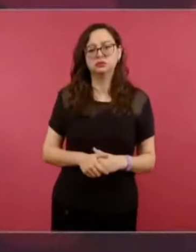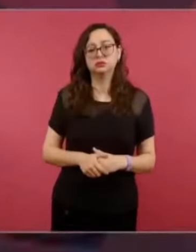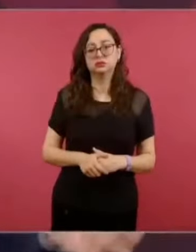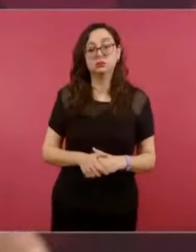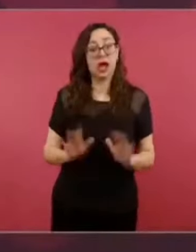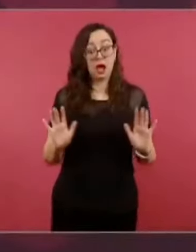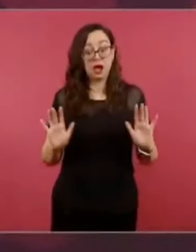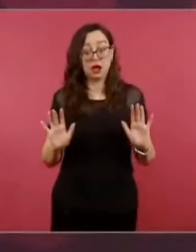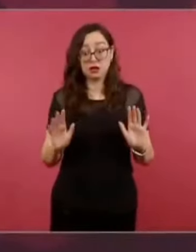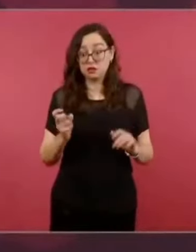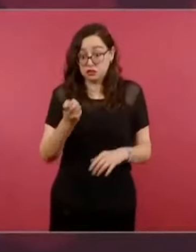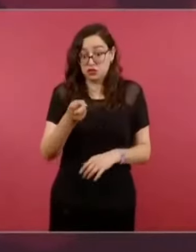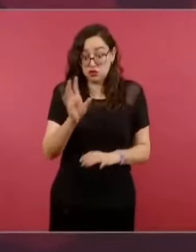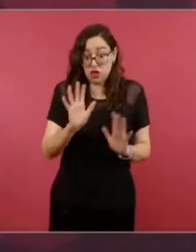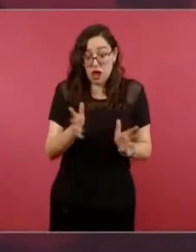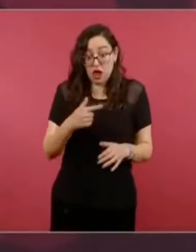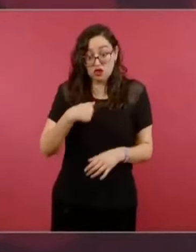cosas.